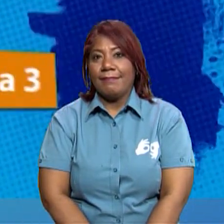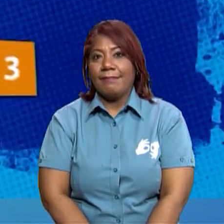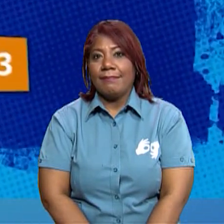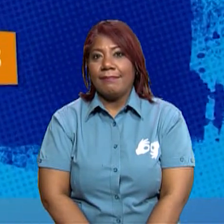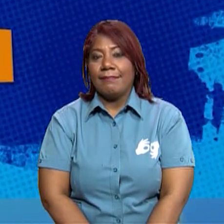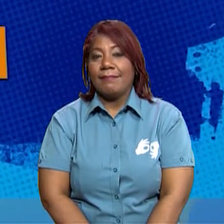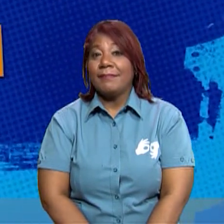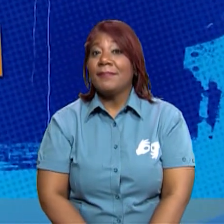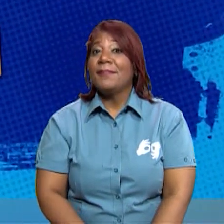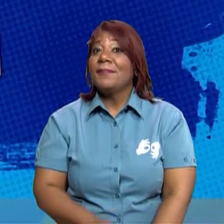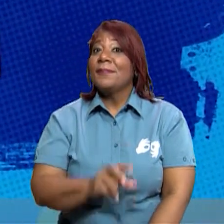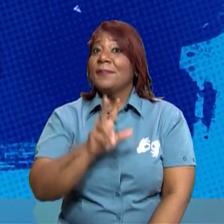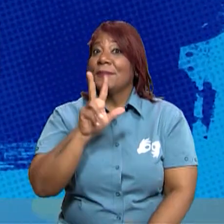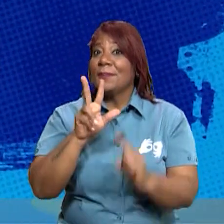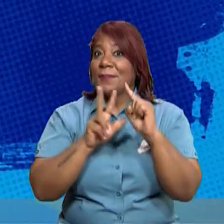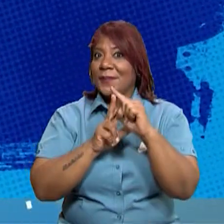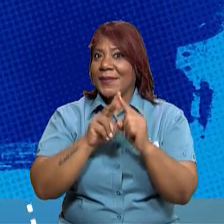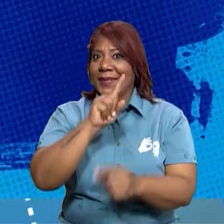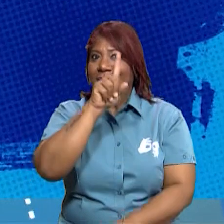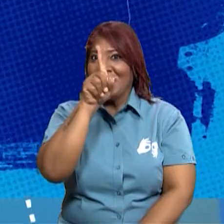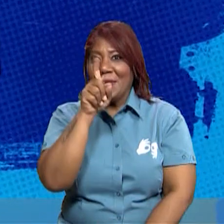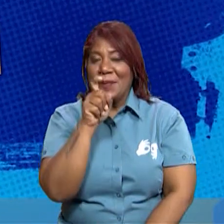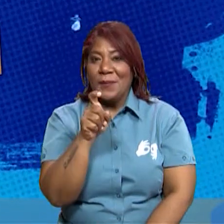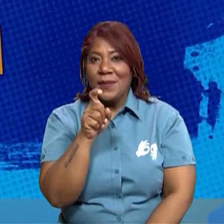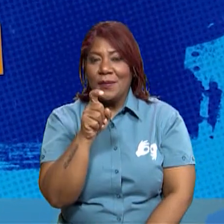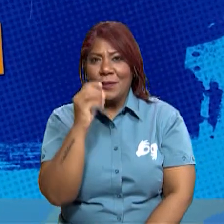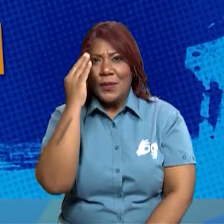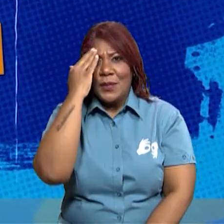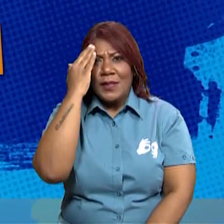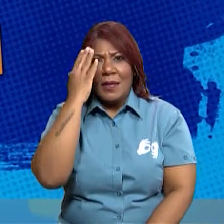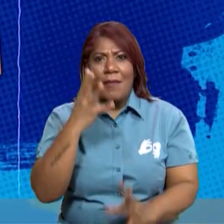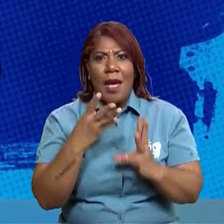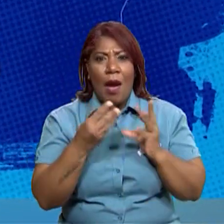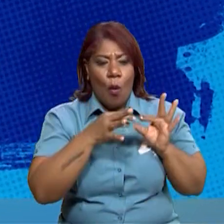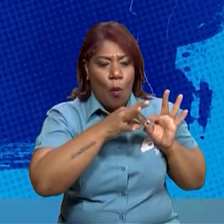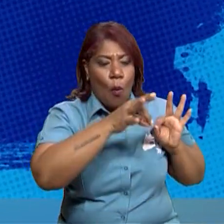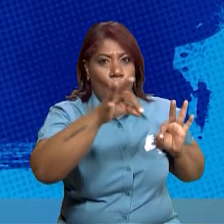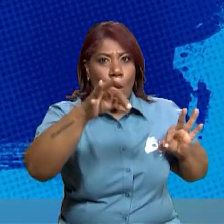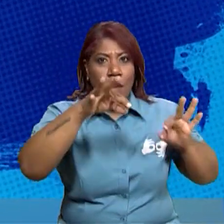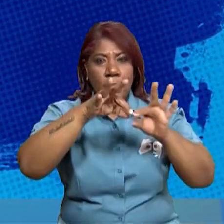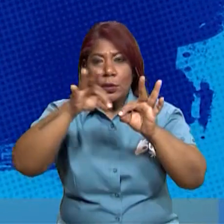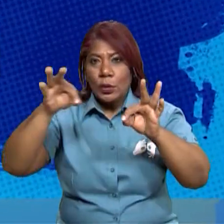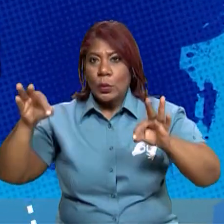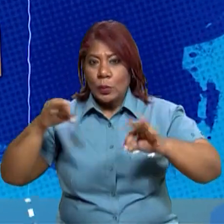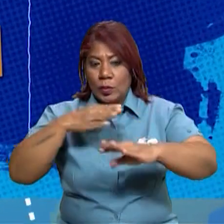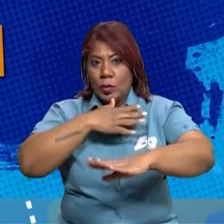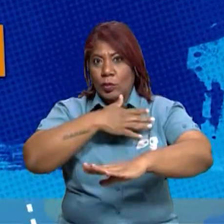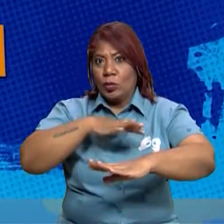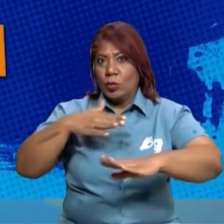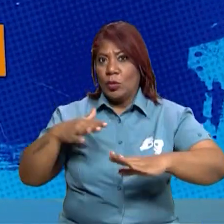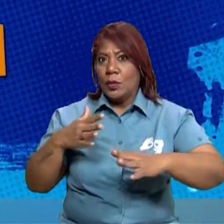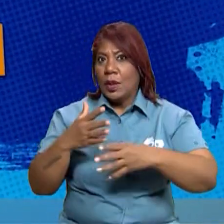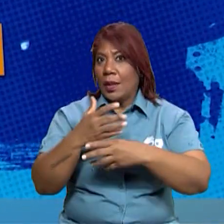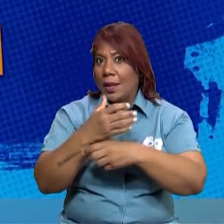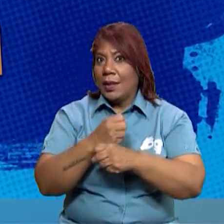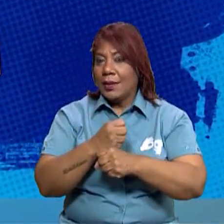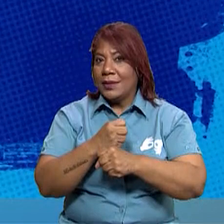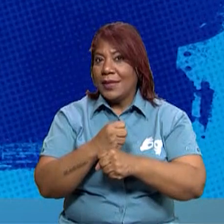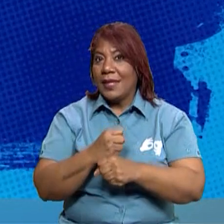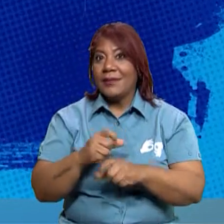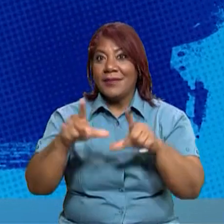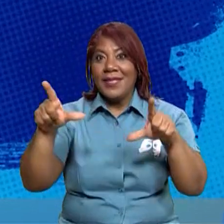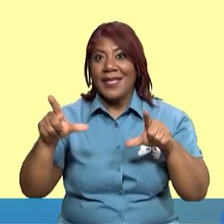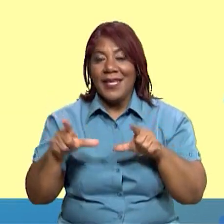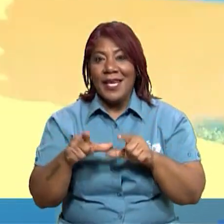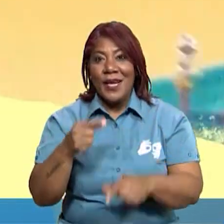Pregunta número 3 ¿Sabes a cuántos metros sobre el nivel del mar se encuentra el lago Gatún?